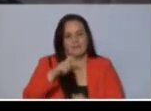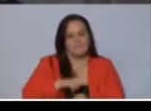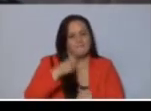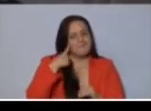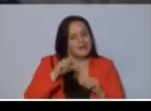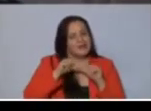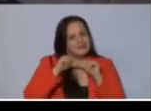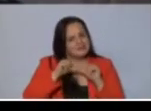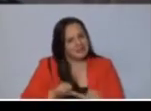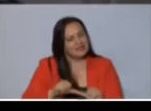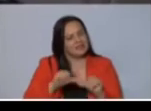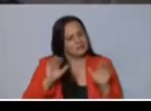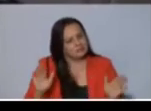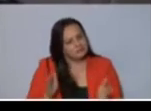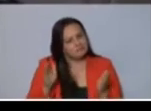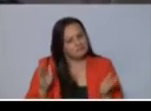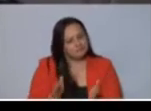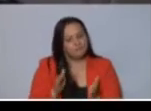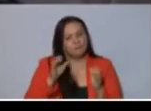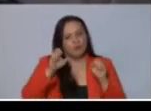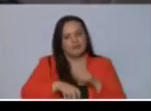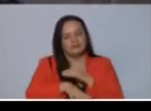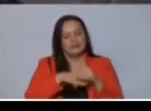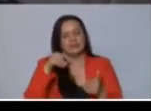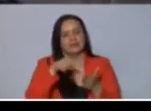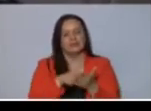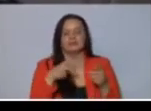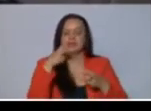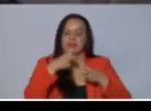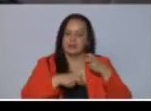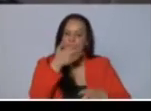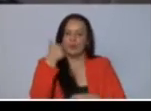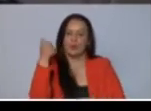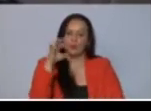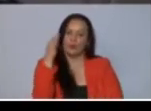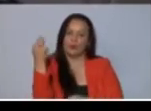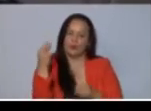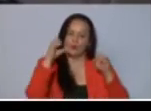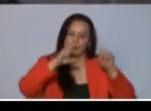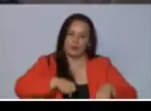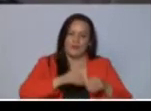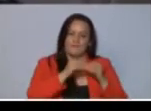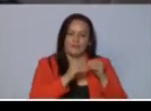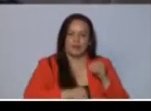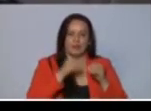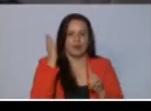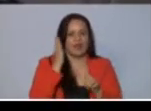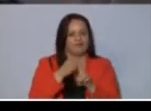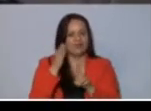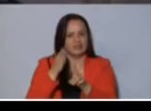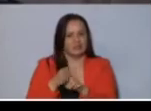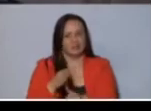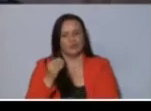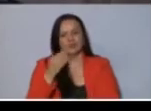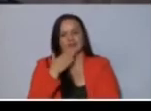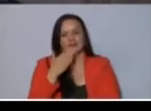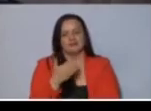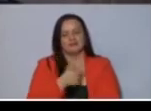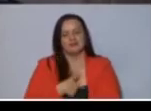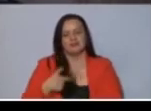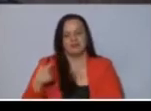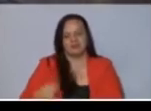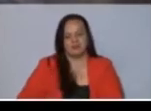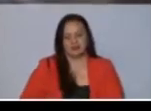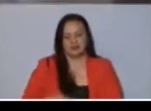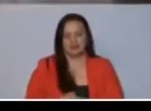esta crisis de la mejor forma posible y con las menores afectaciones. Muchas gracias, señor presidente. Con mucho gusto,